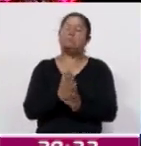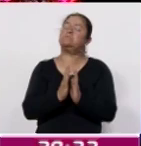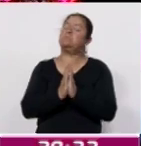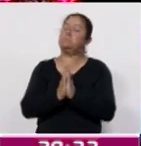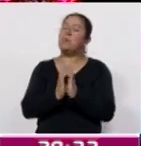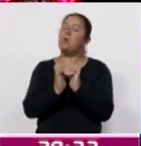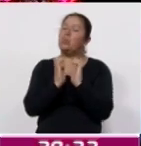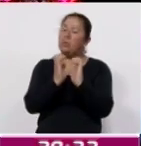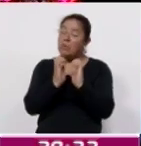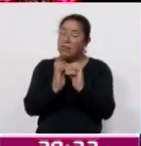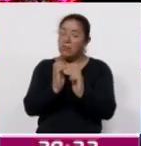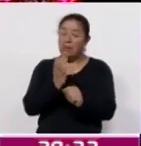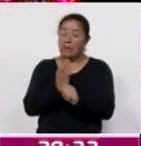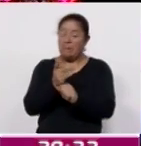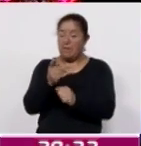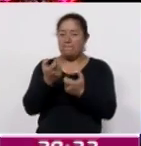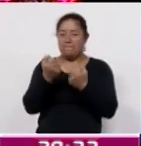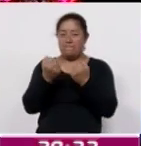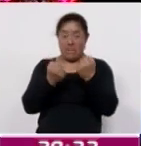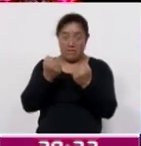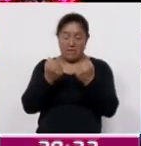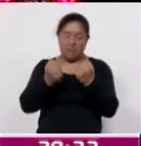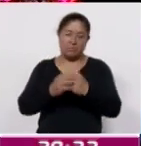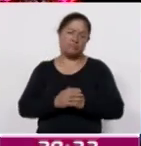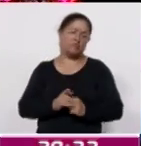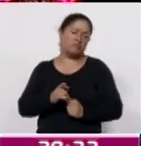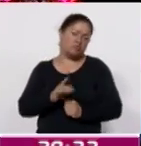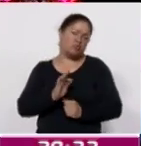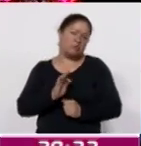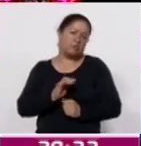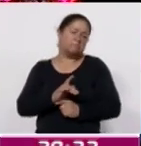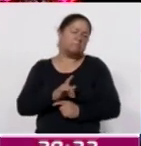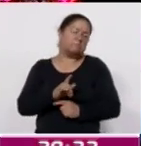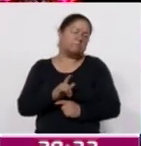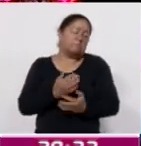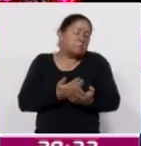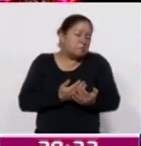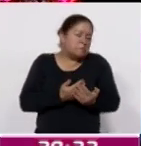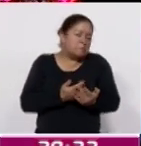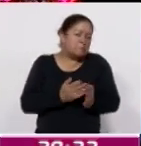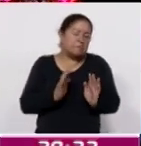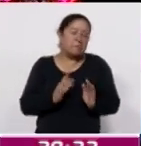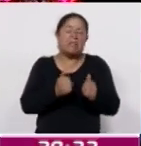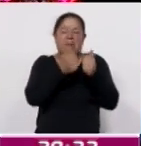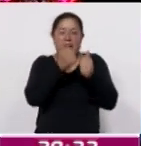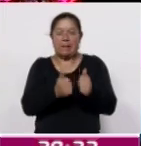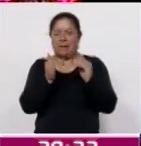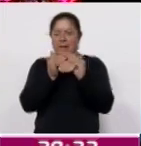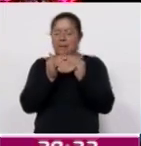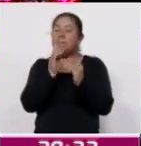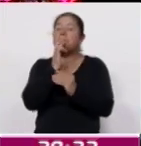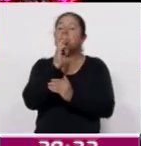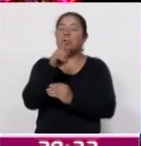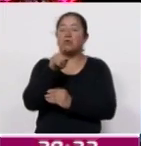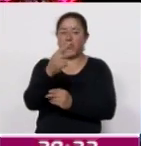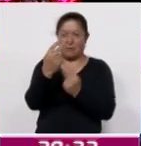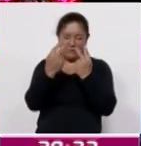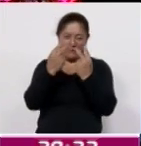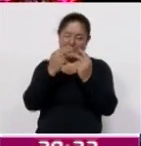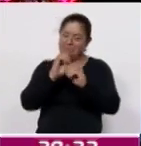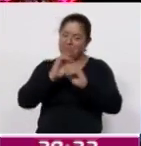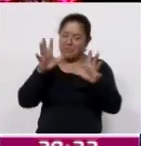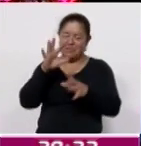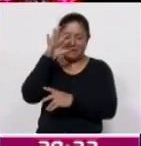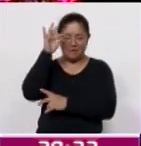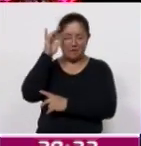precauciones en el momento de manejar y pues si lo puede postergar, qué mejor que se quede en casita informándose, desde luego en